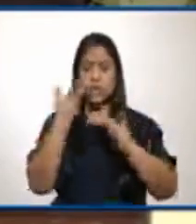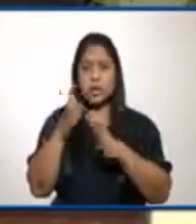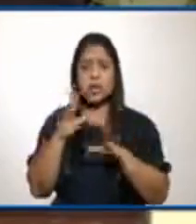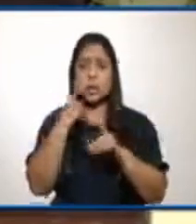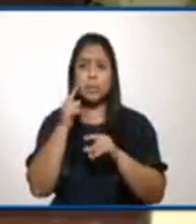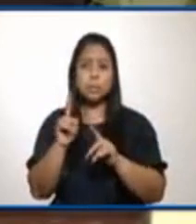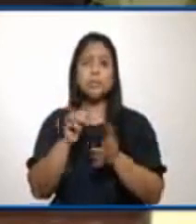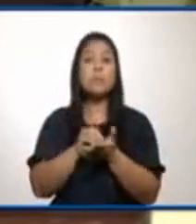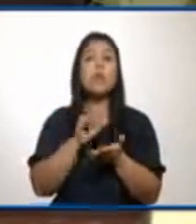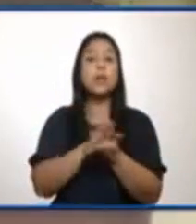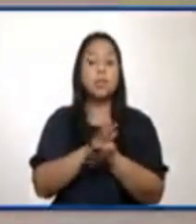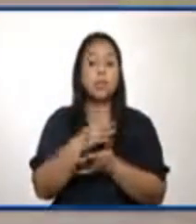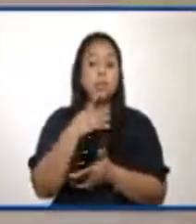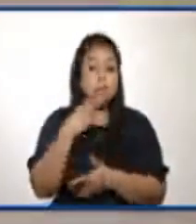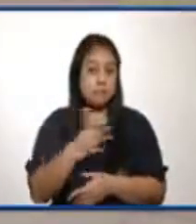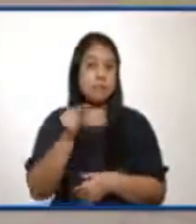confirmación.